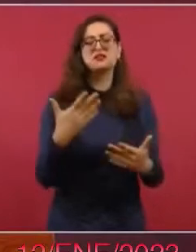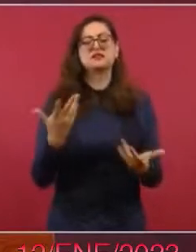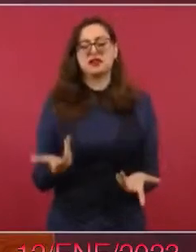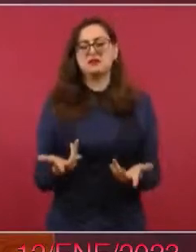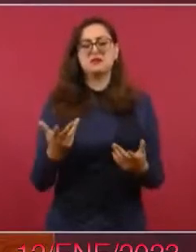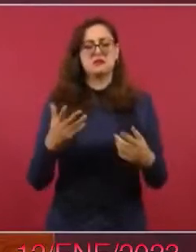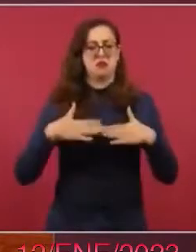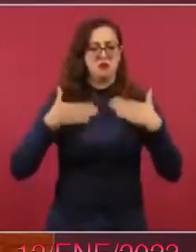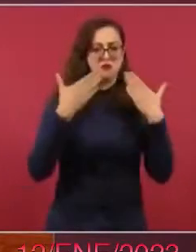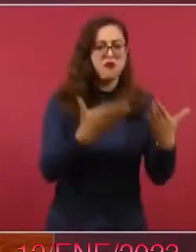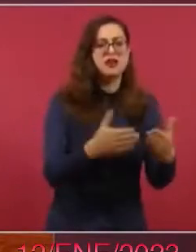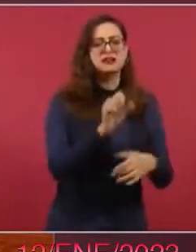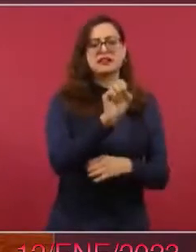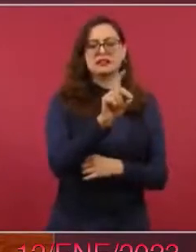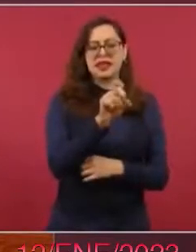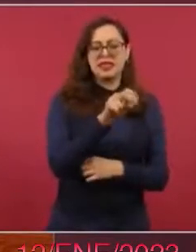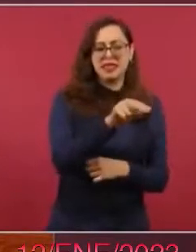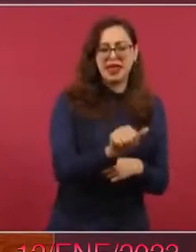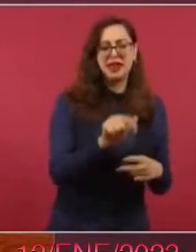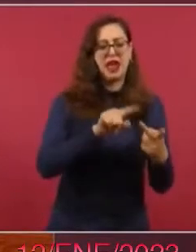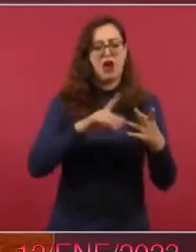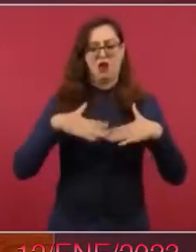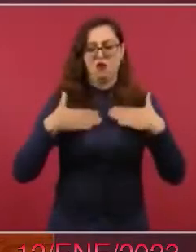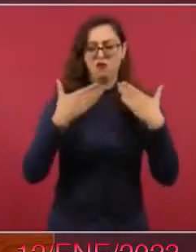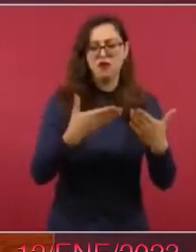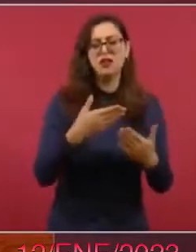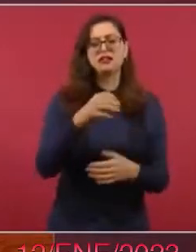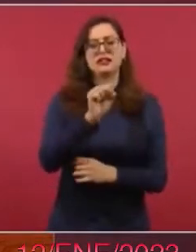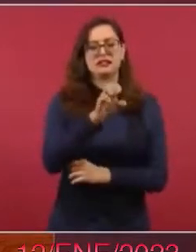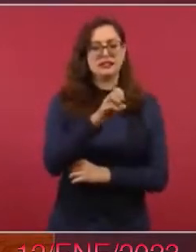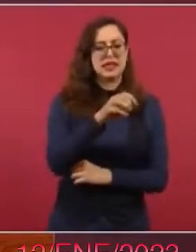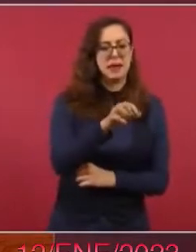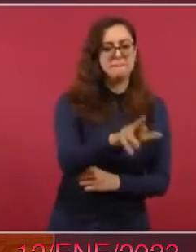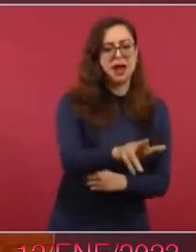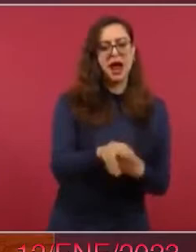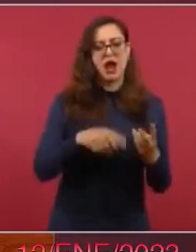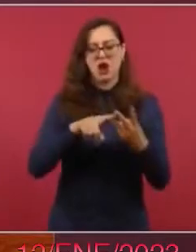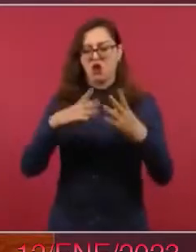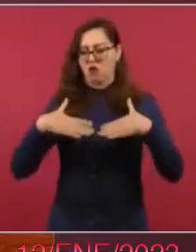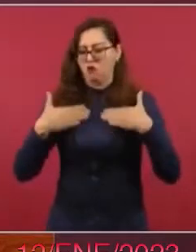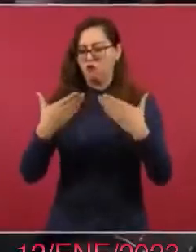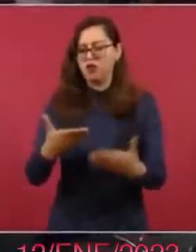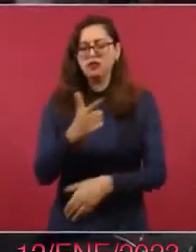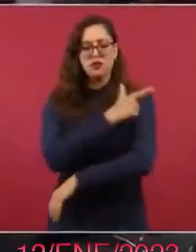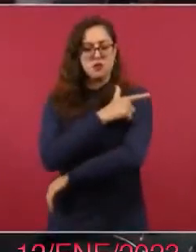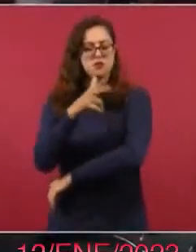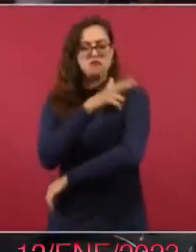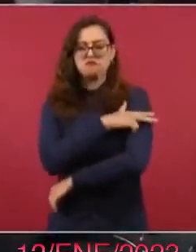Nacional y a la Guardia. Es legal y es importante que haya el apoyo a la ciudadanía.